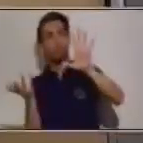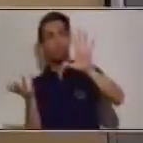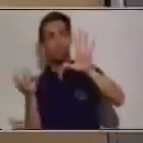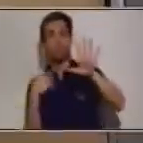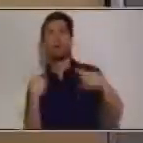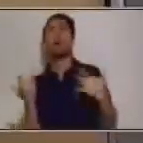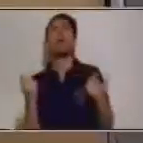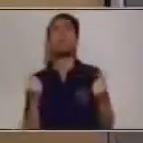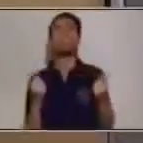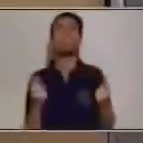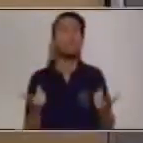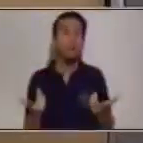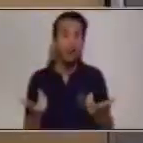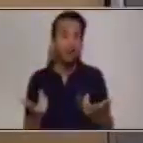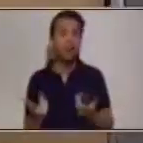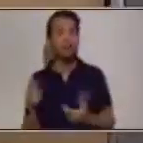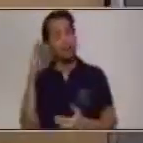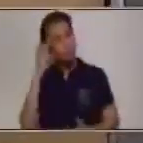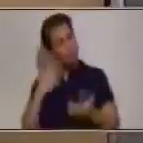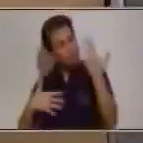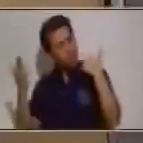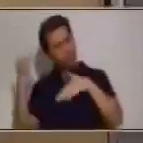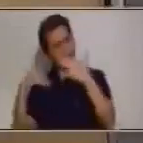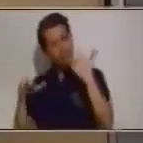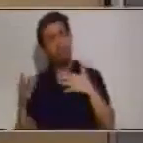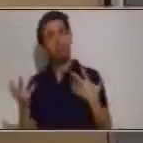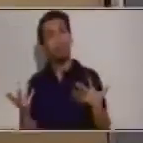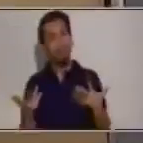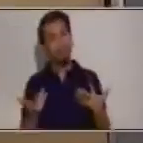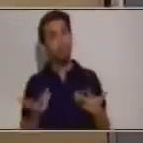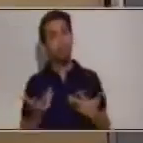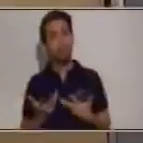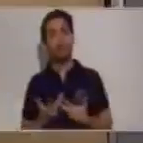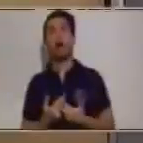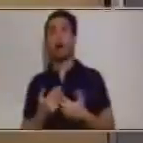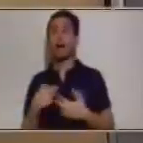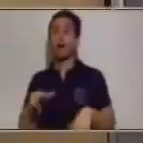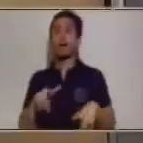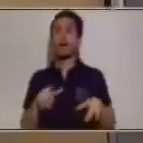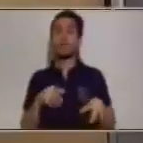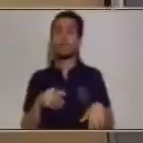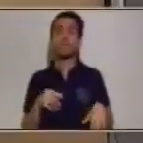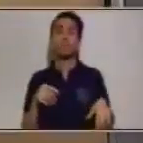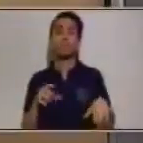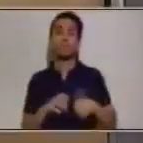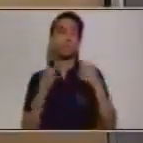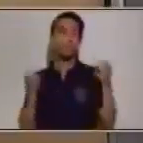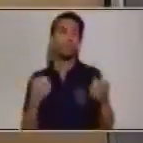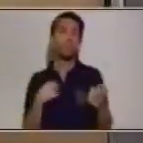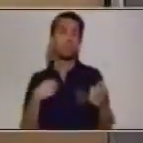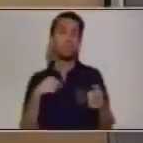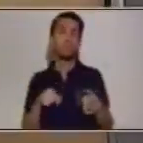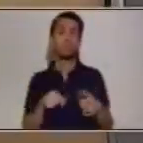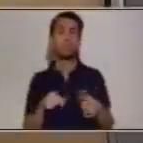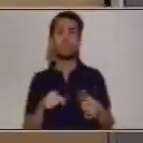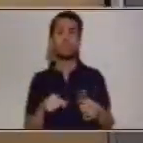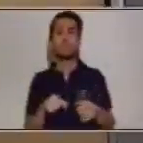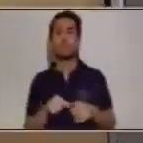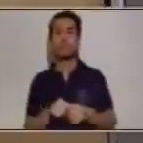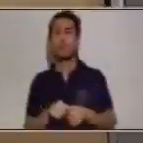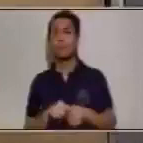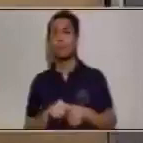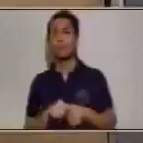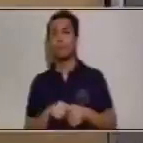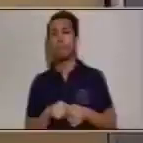Muy bien. Vamos recapitulando qué es lo que debemos de hacer. En este caso entonces es un caso muy especial en el